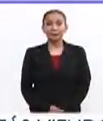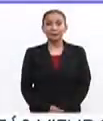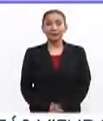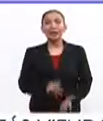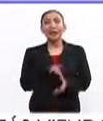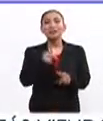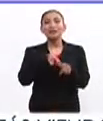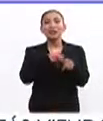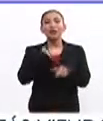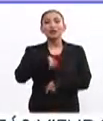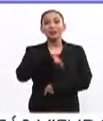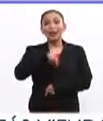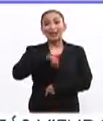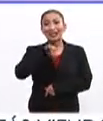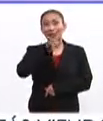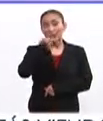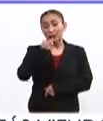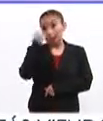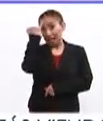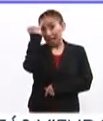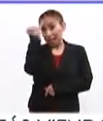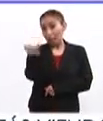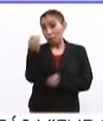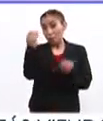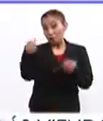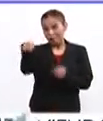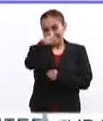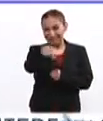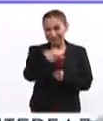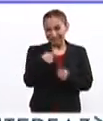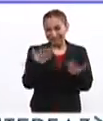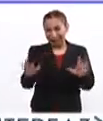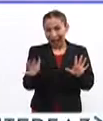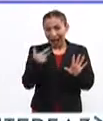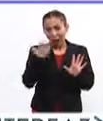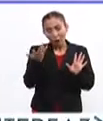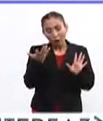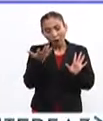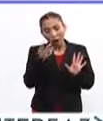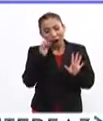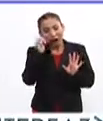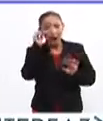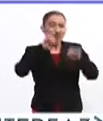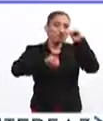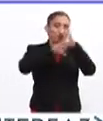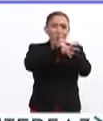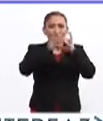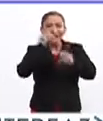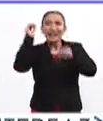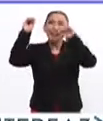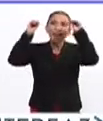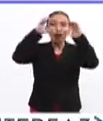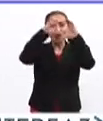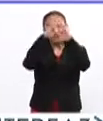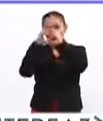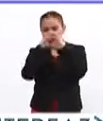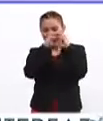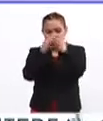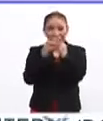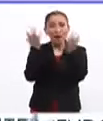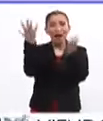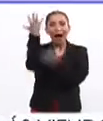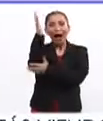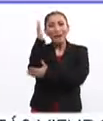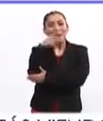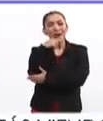Gracias por seguir con nosotros en Interfaz. Me imagino que muchos de ustedes ya sacaron todas las decoraciones, las esferitas, los